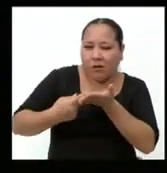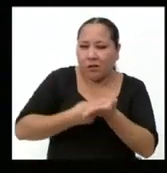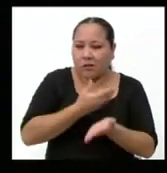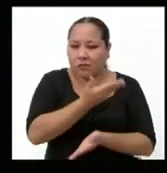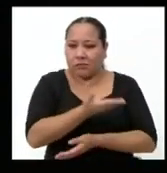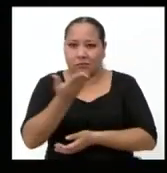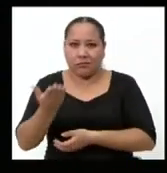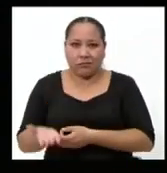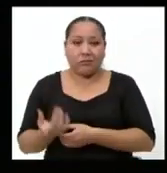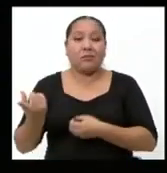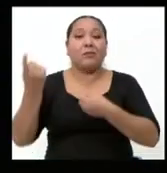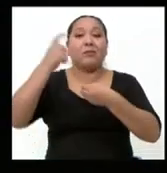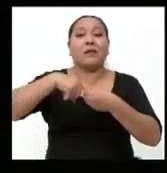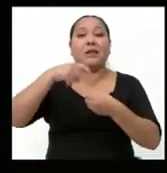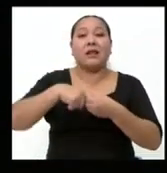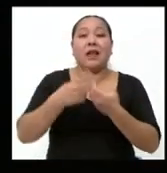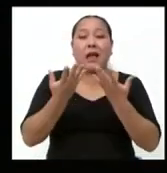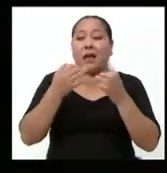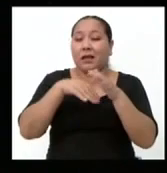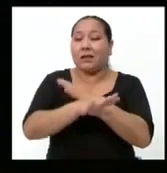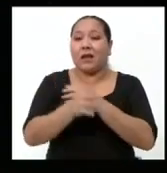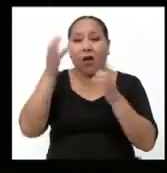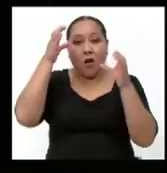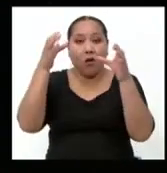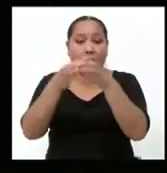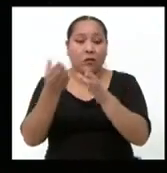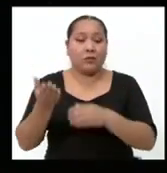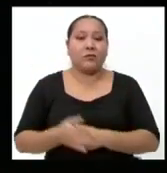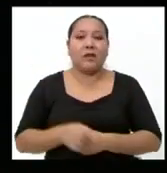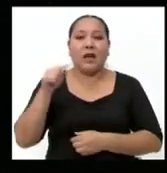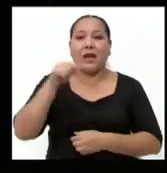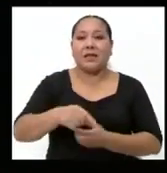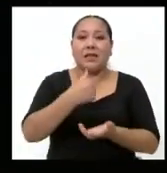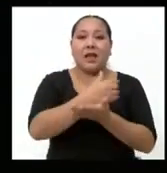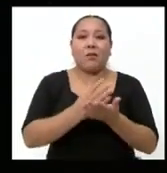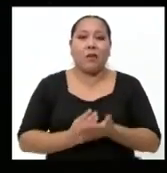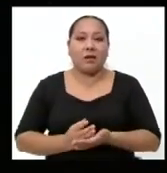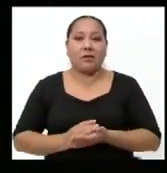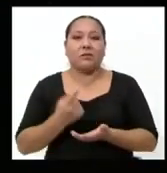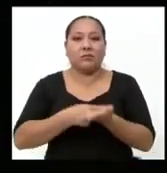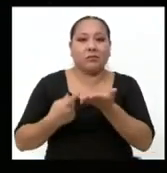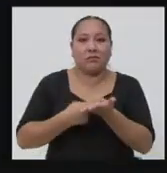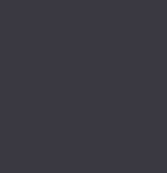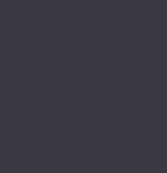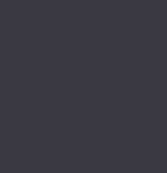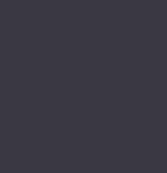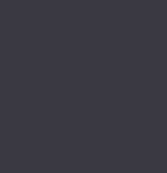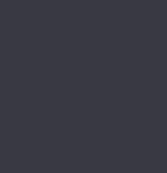candidatos al Congreso de la República. Precisamente este es el segmento del debate.